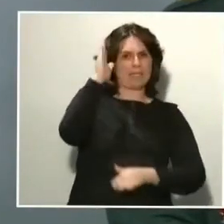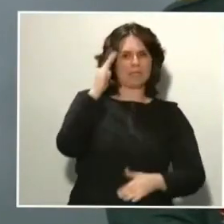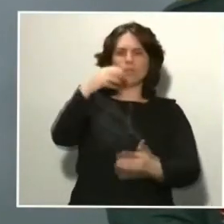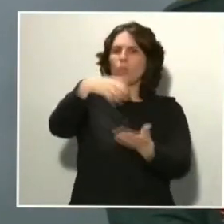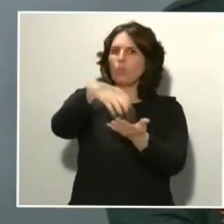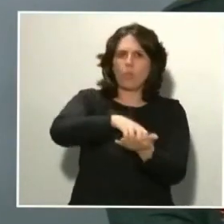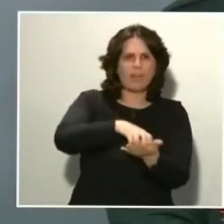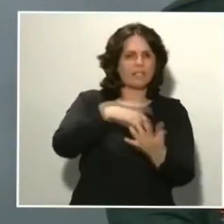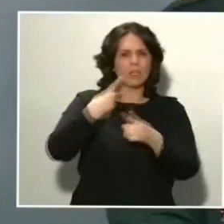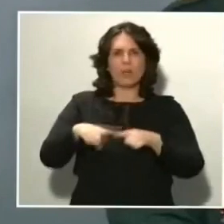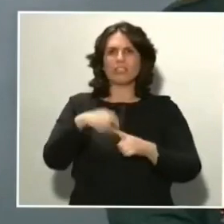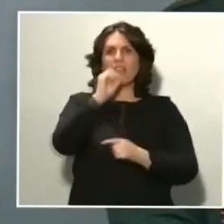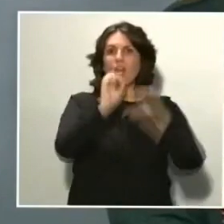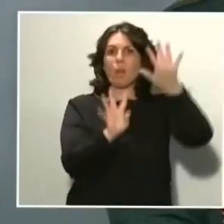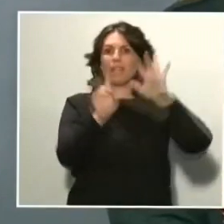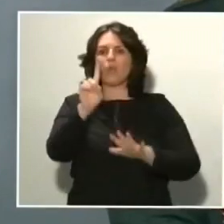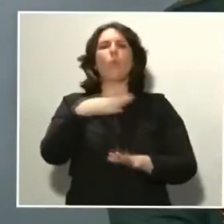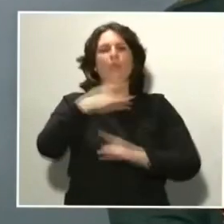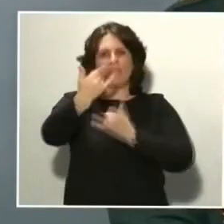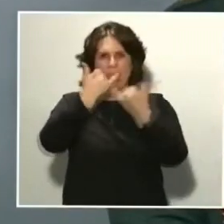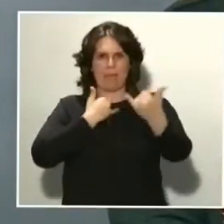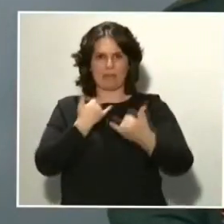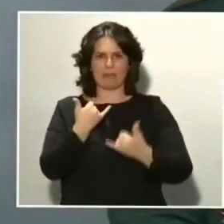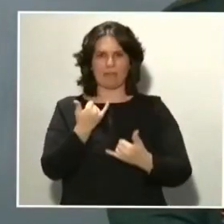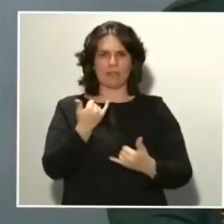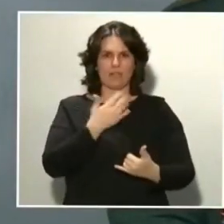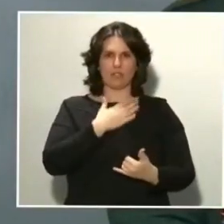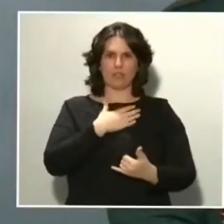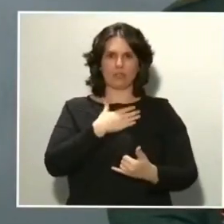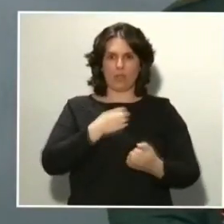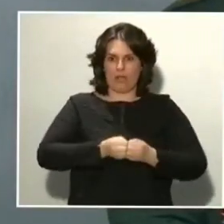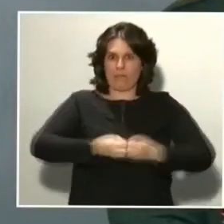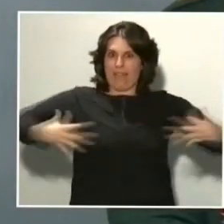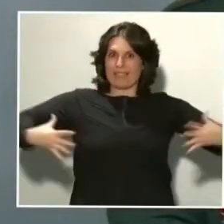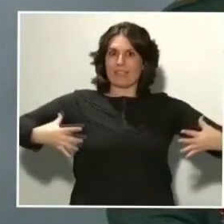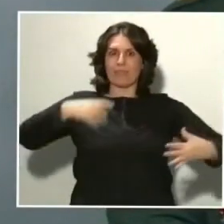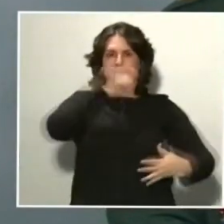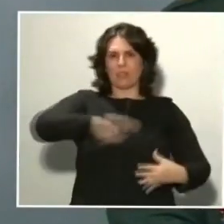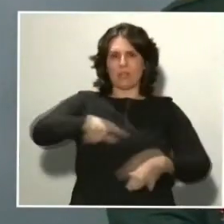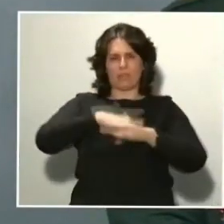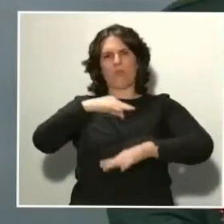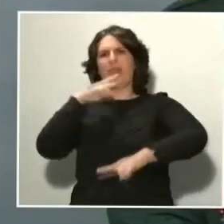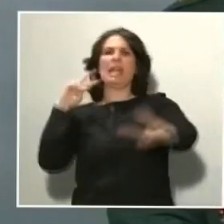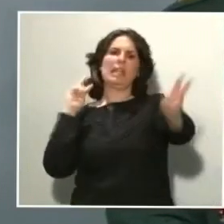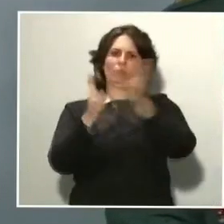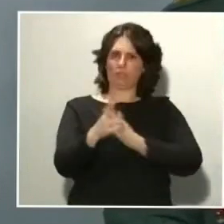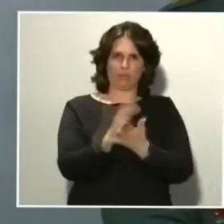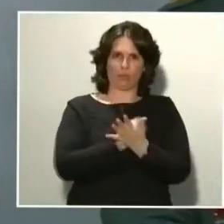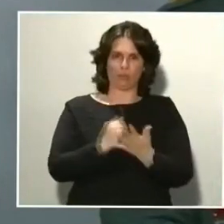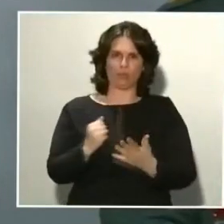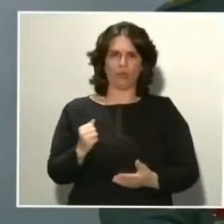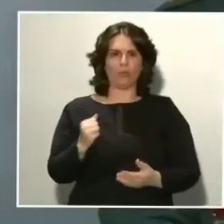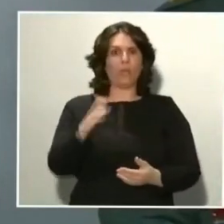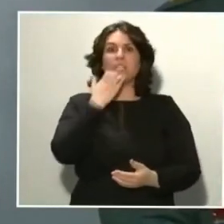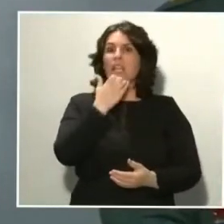teléfono del 091, que por cierto lo hemos potenciado para poder dar respuesta a todas las llamadas que recibimos, que sepan que cualquier